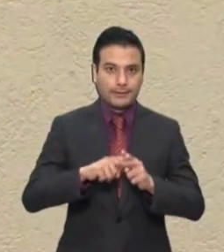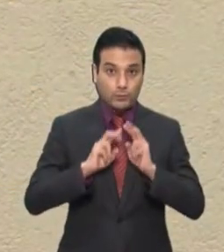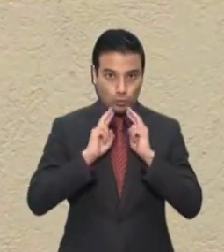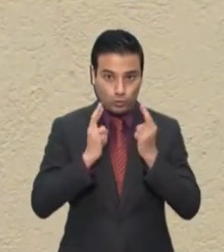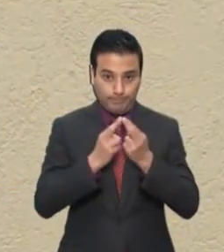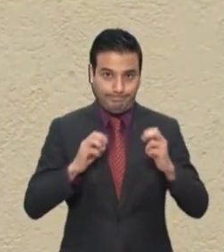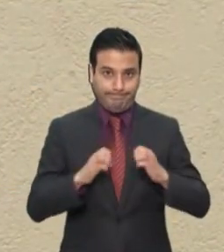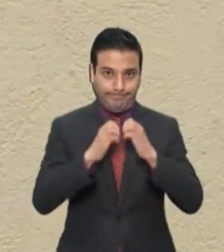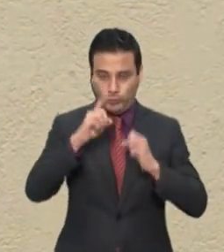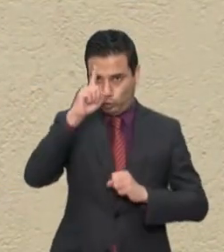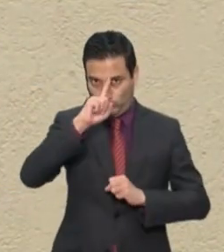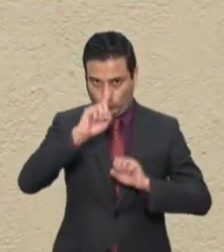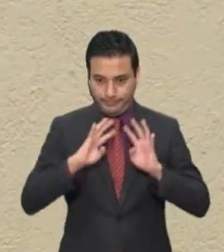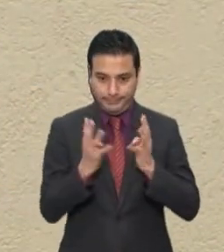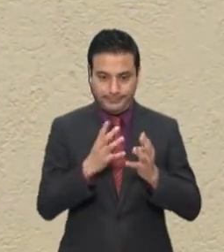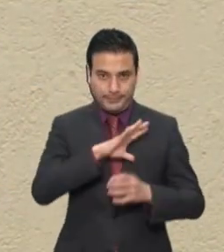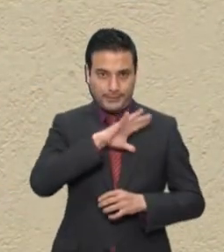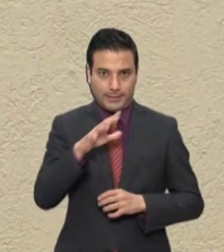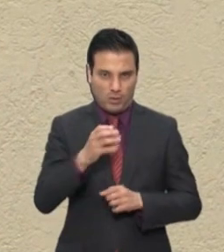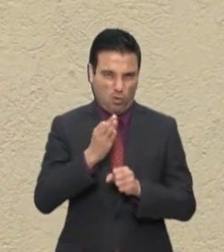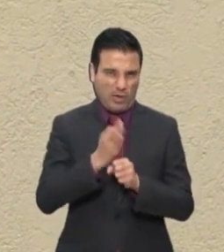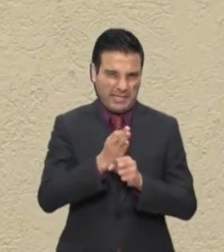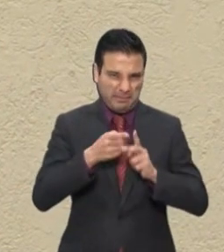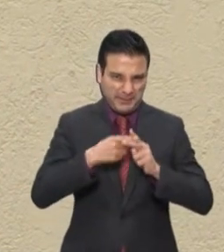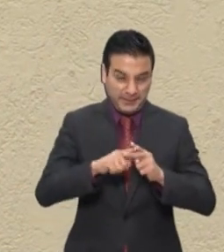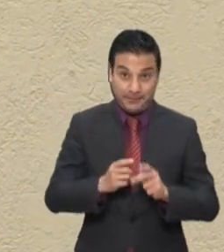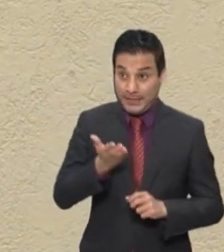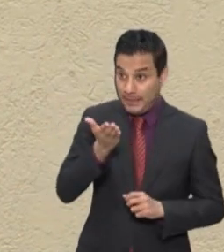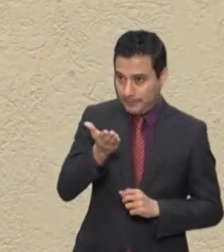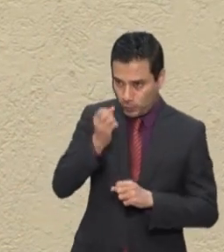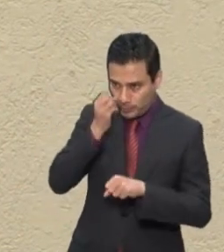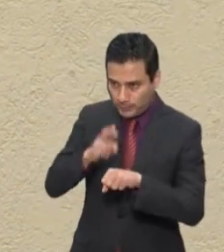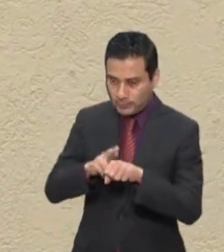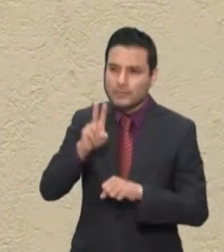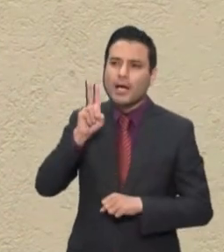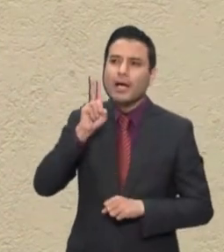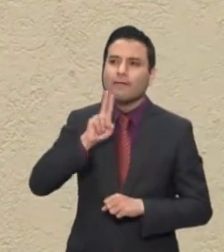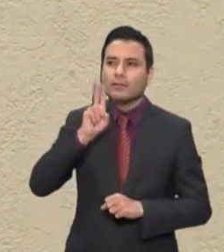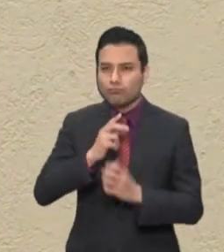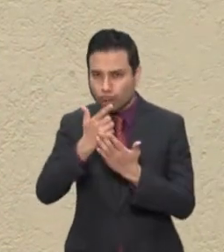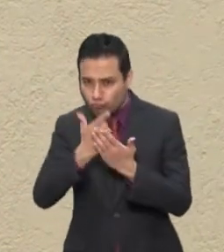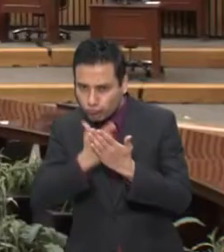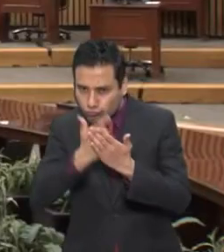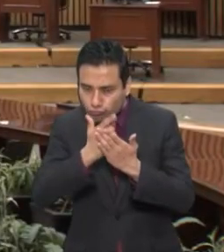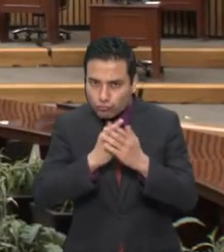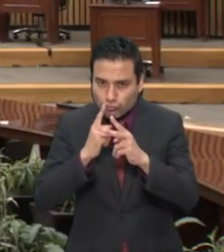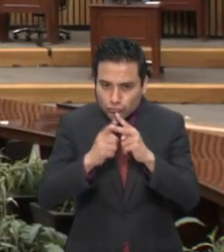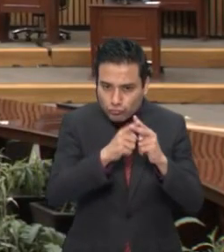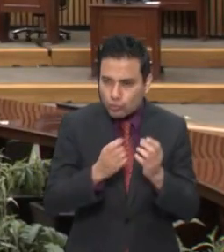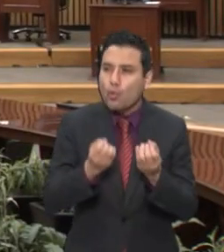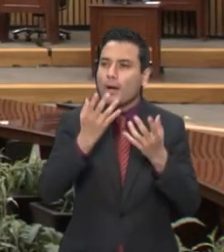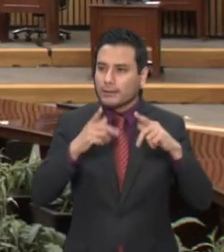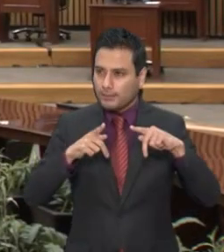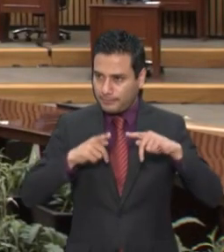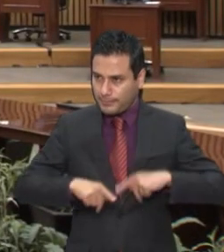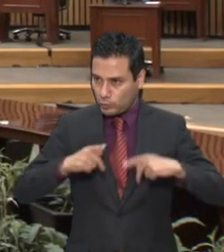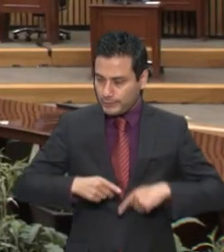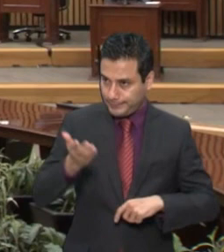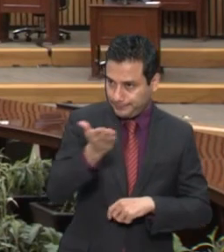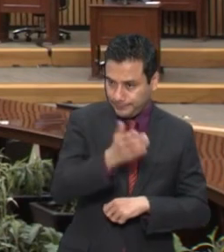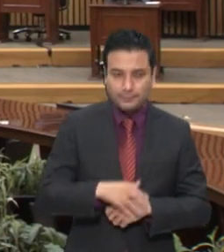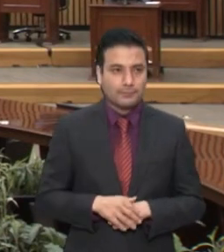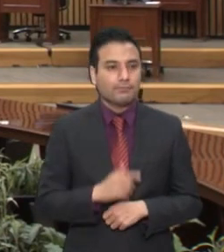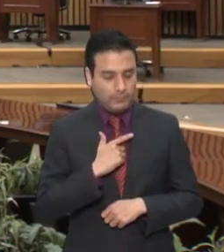Ejecutivo Estatal de Morena fue multado con 5 millones 923 mil 788 pesos con 28